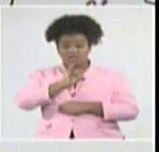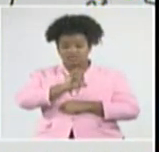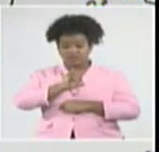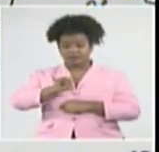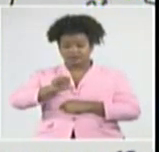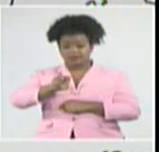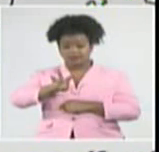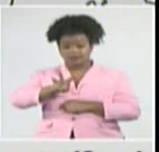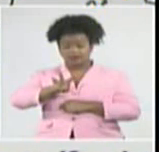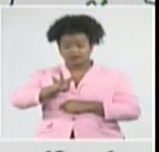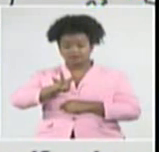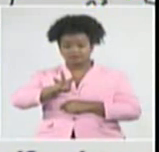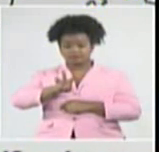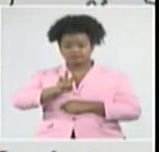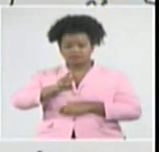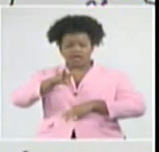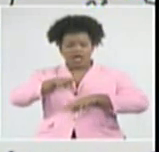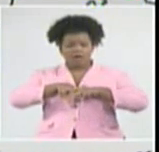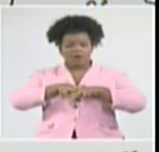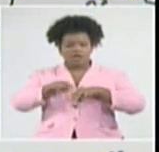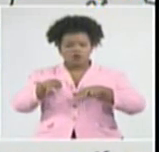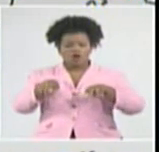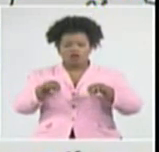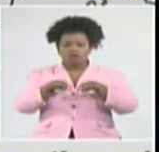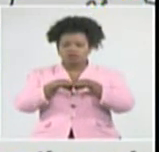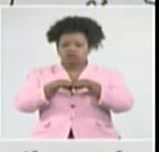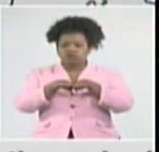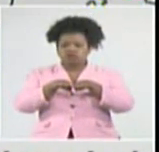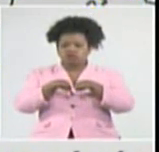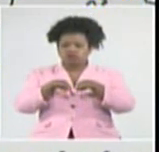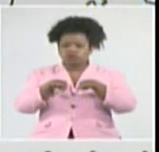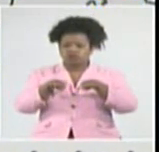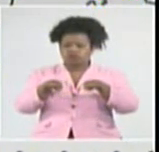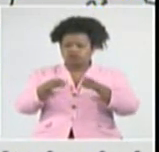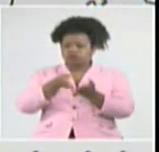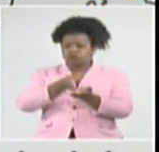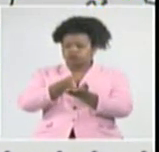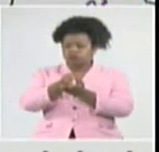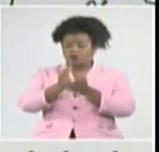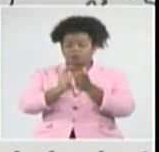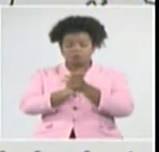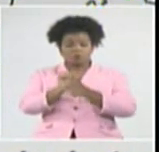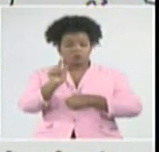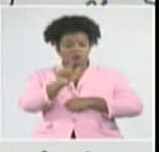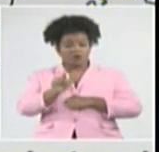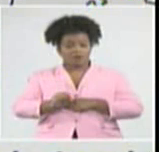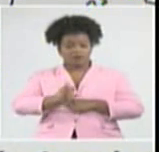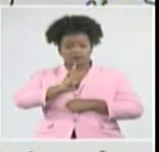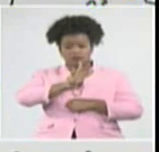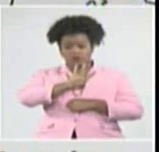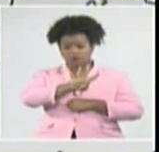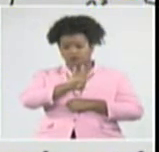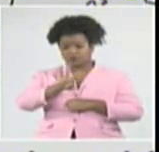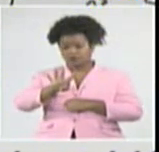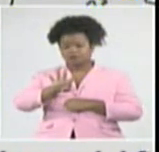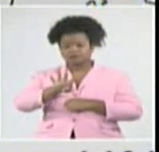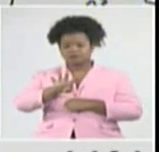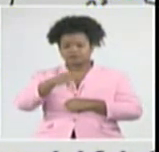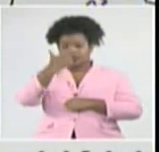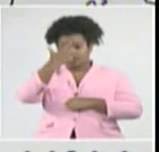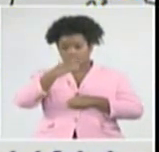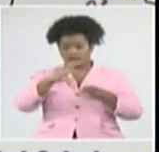manteniendo una meseta en ese rango, Ayabeque, 344, Artemisa,